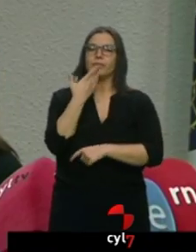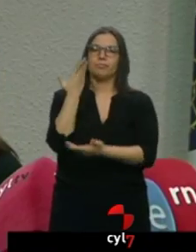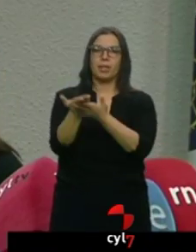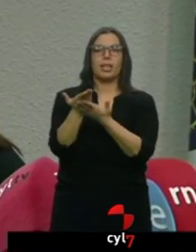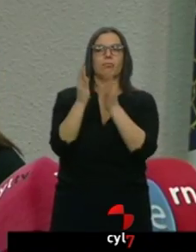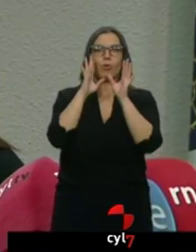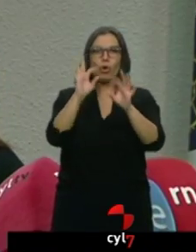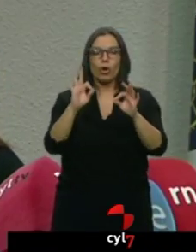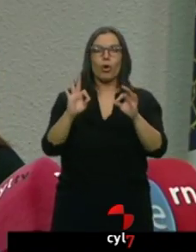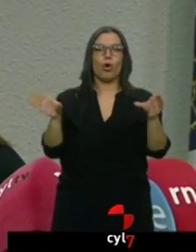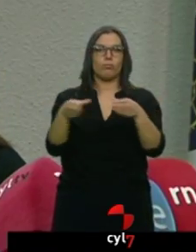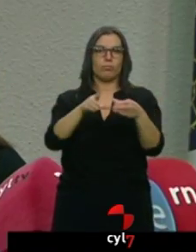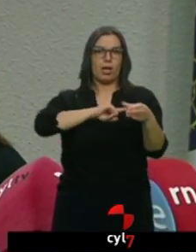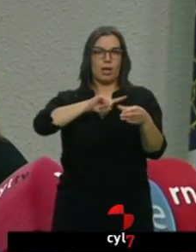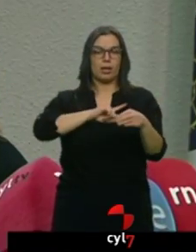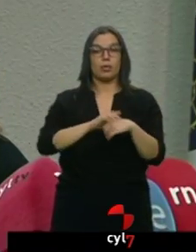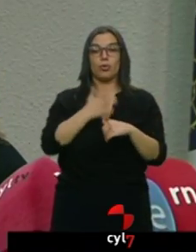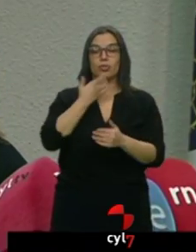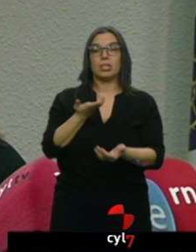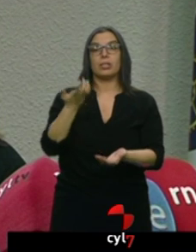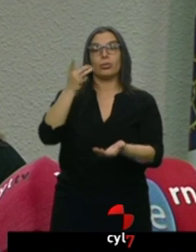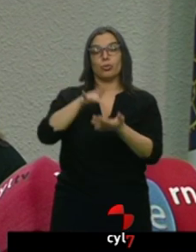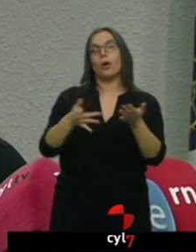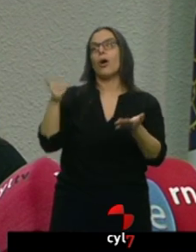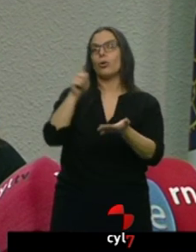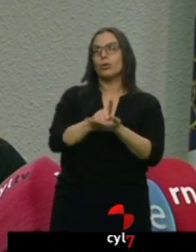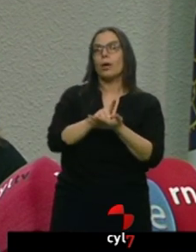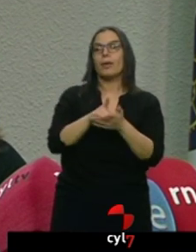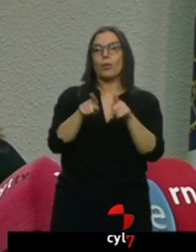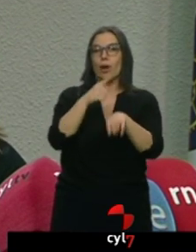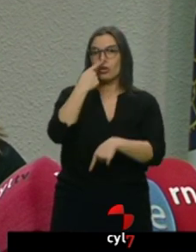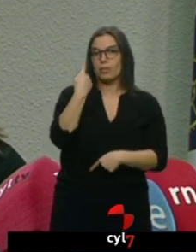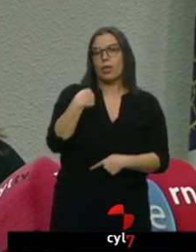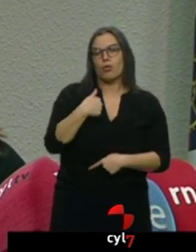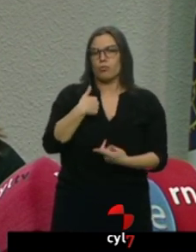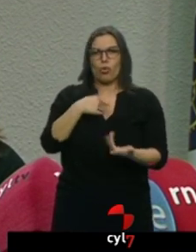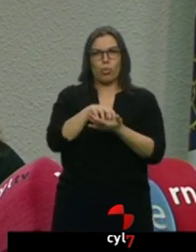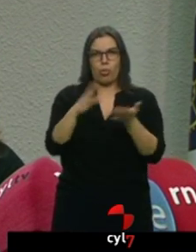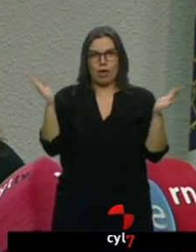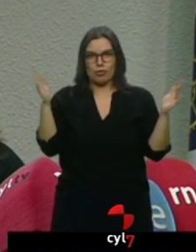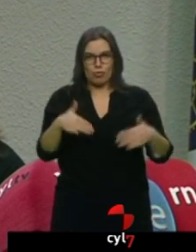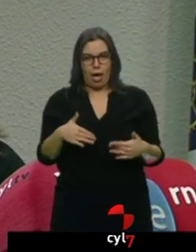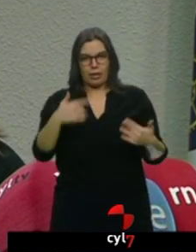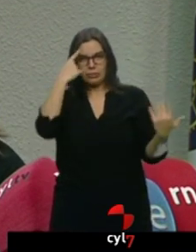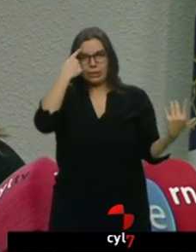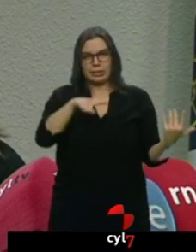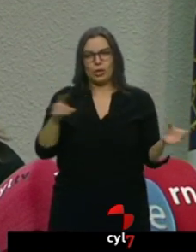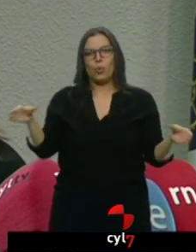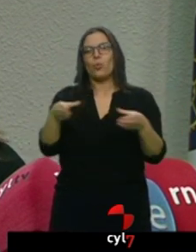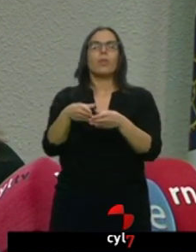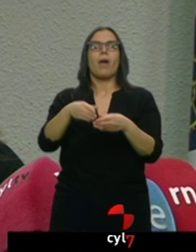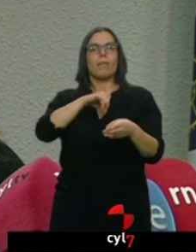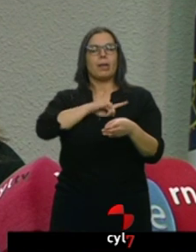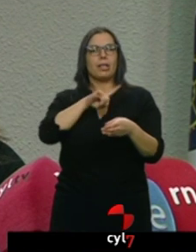volvieran a producir episodios tan críticos como los del año pasado, yo no tendría ninguna duda de que la Unidad Militar de Emergencias